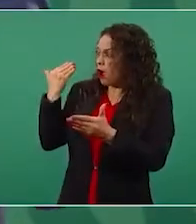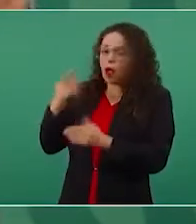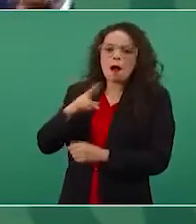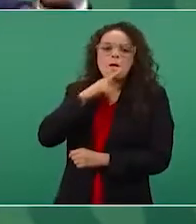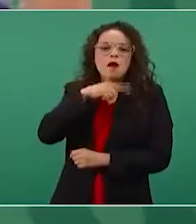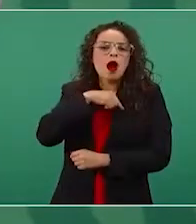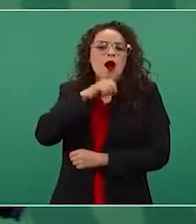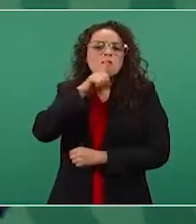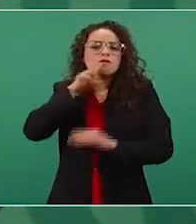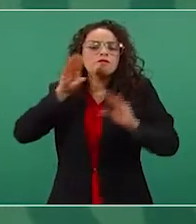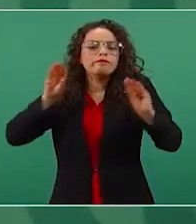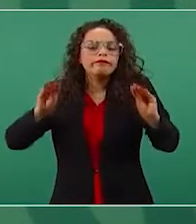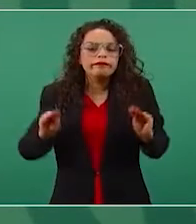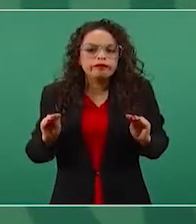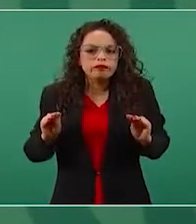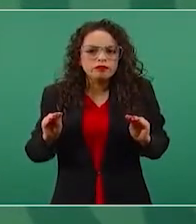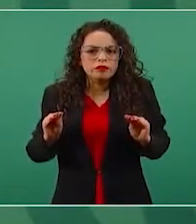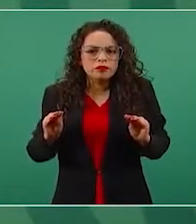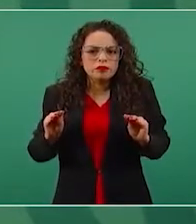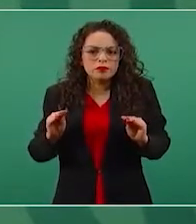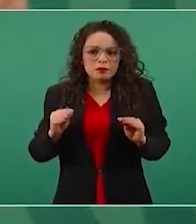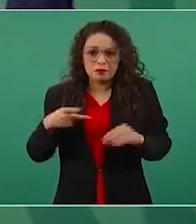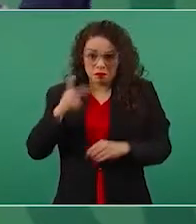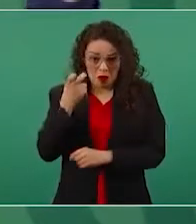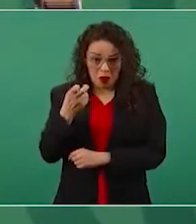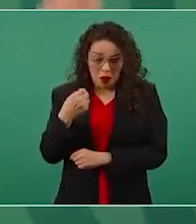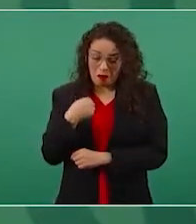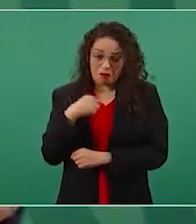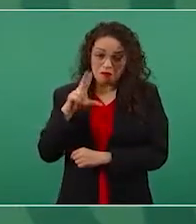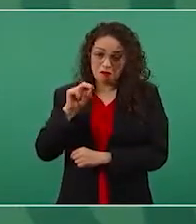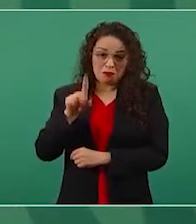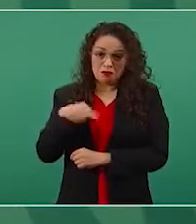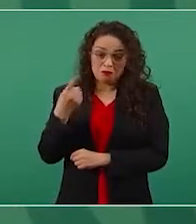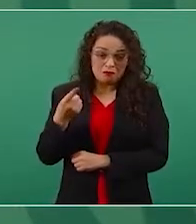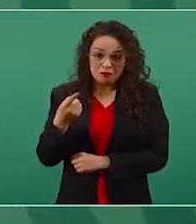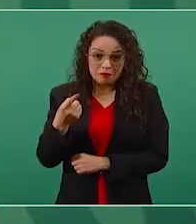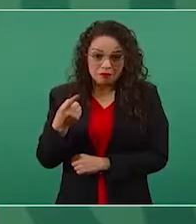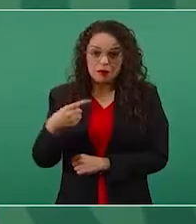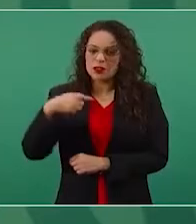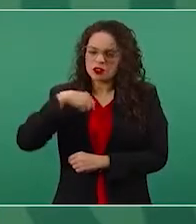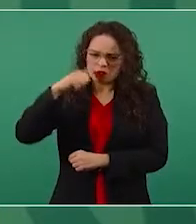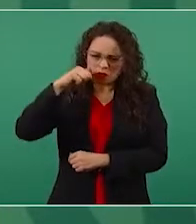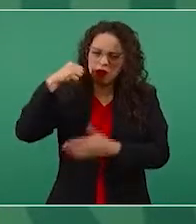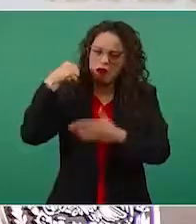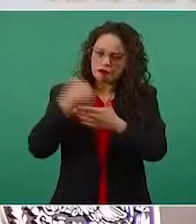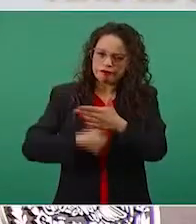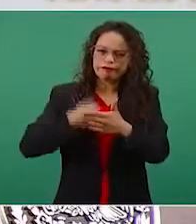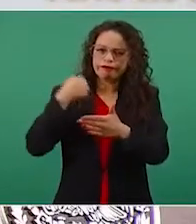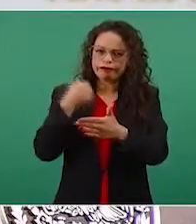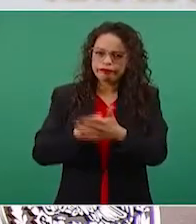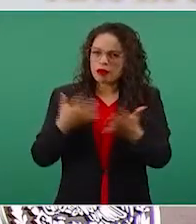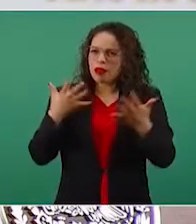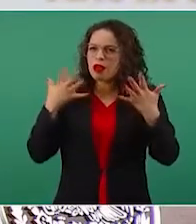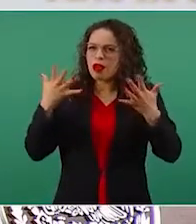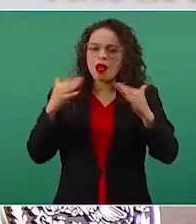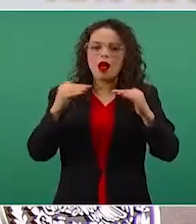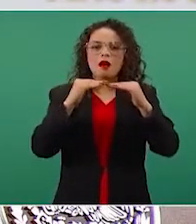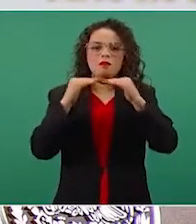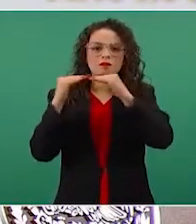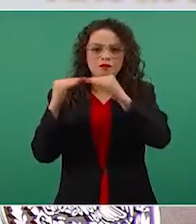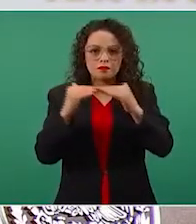Yo soy un dirigente que he luchado siempre por la democracia, que he padecido de fraudes